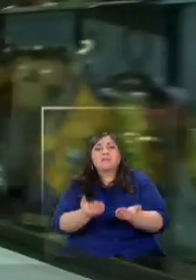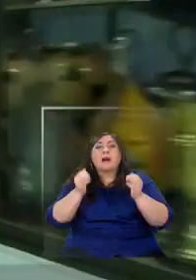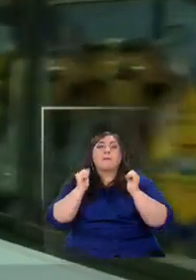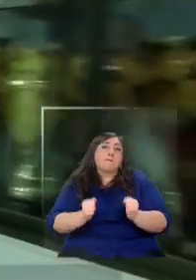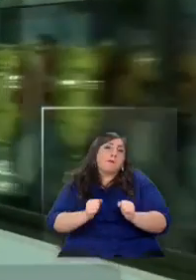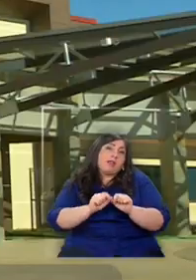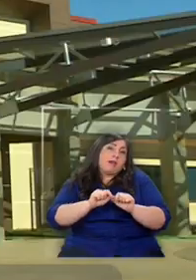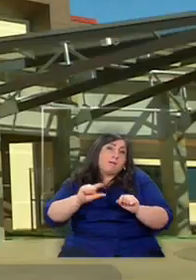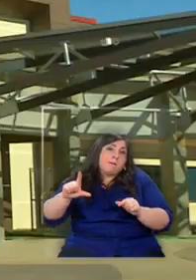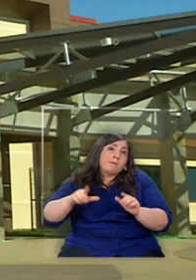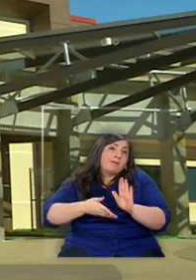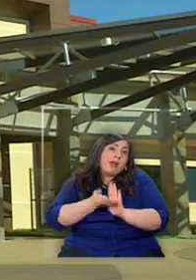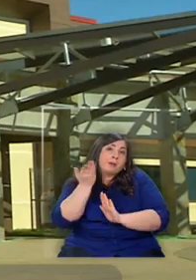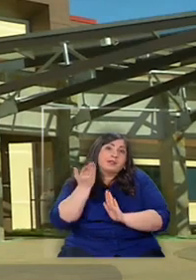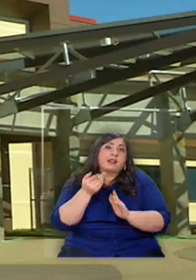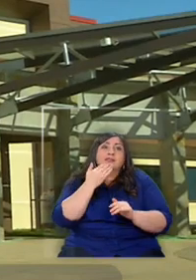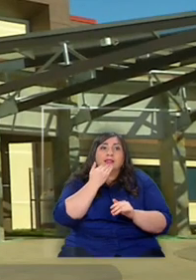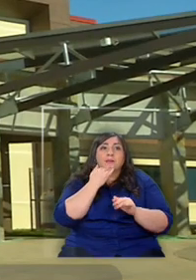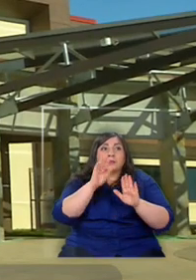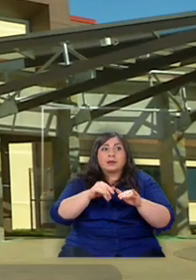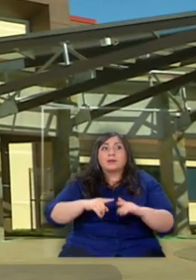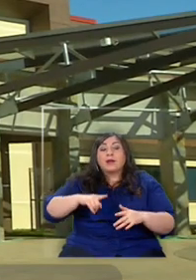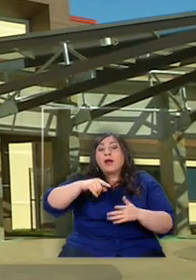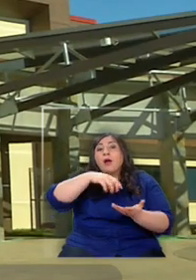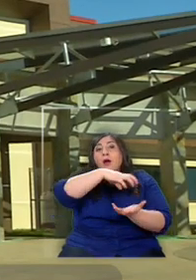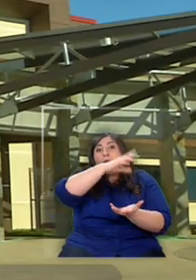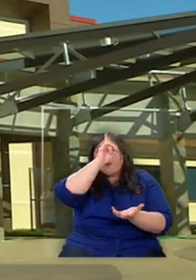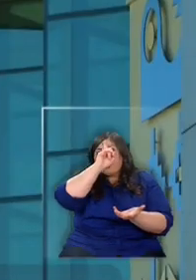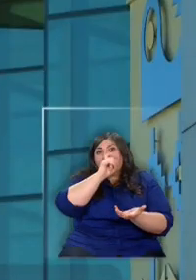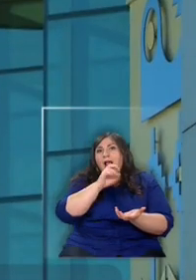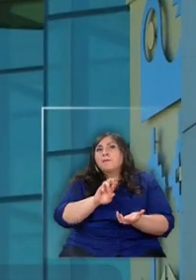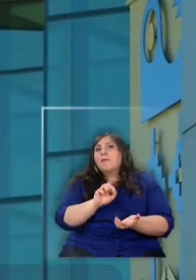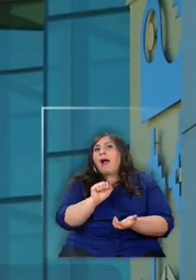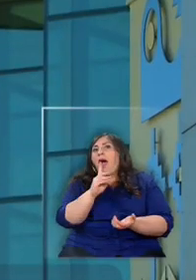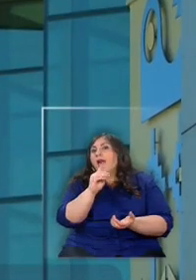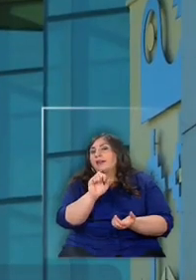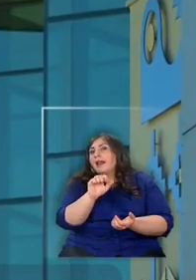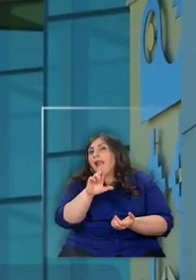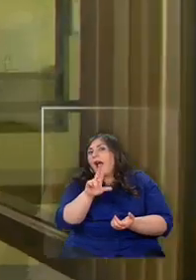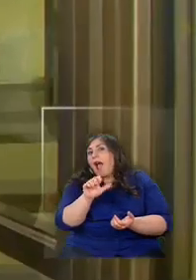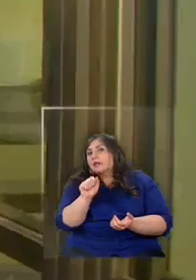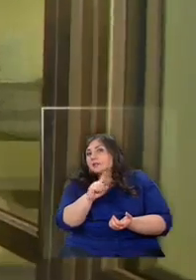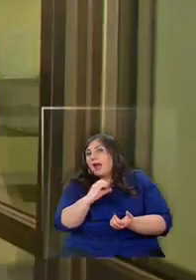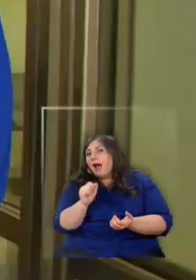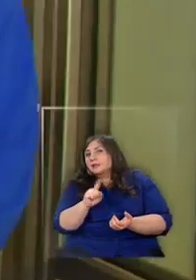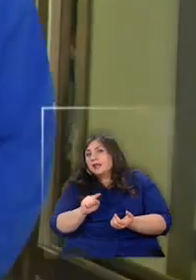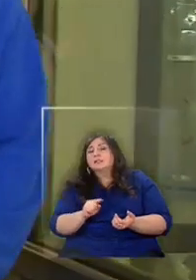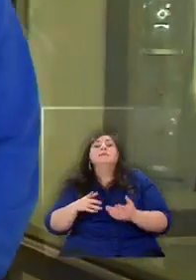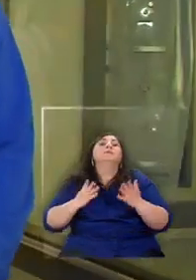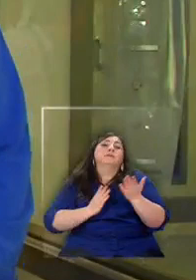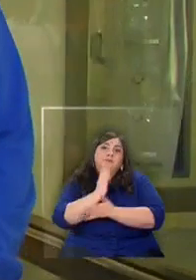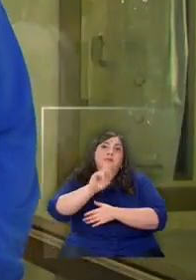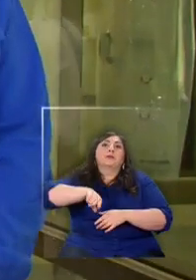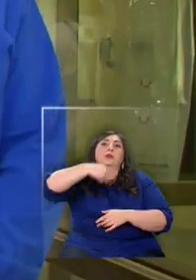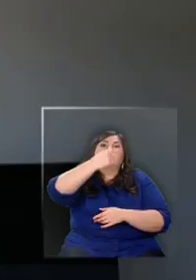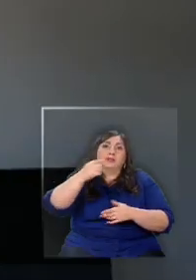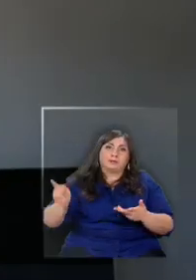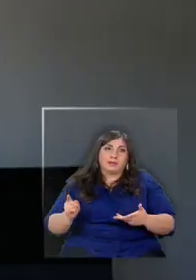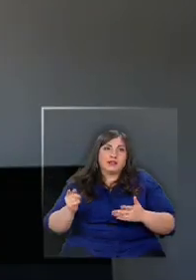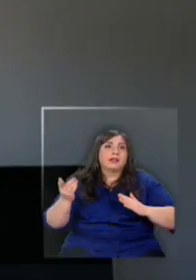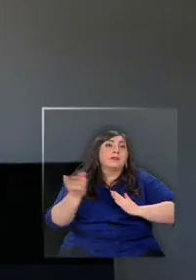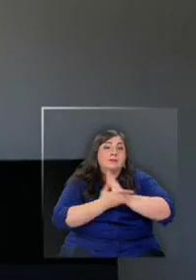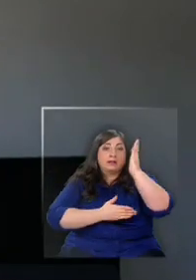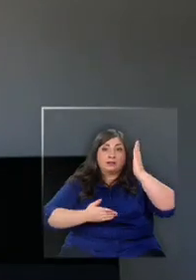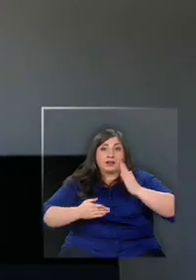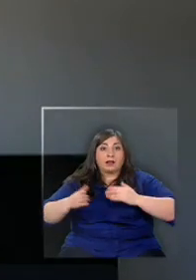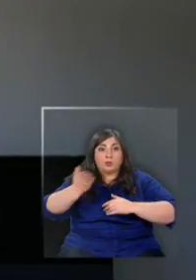aumentar. Lo mismo ocurrirá con el recinto de Padre de las Casas que comienza sus operaciones la próxima semana. Estaríamos iniciando el